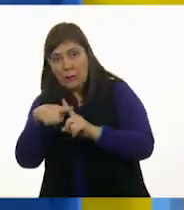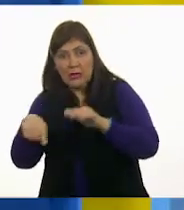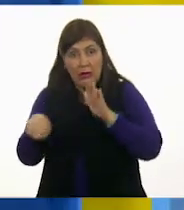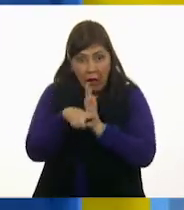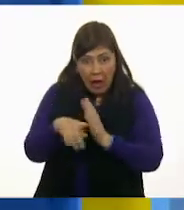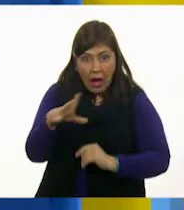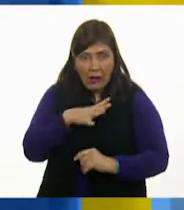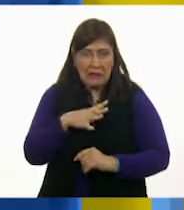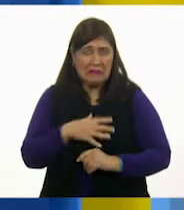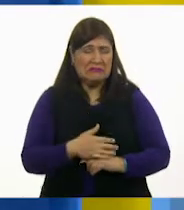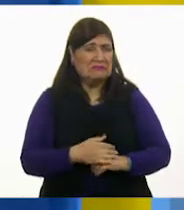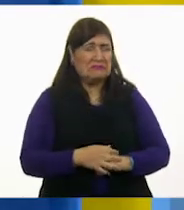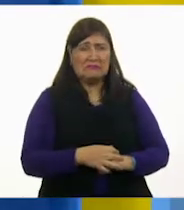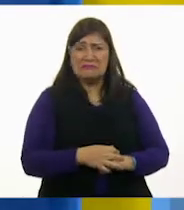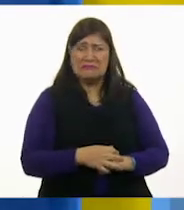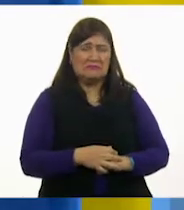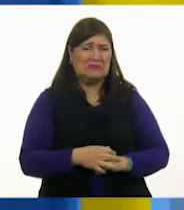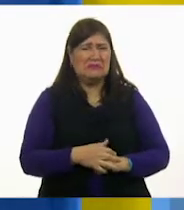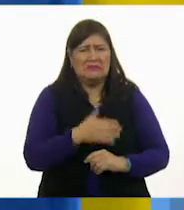No sé.